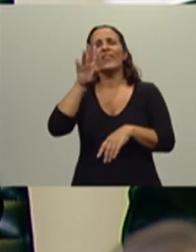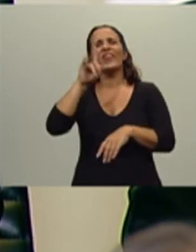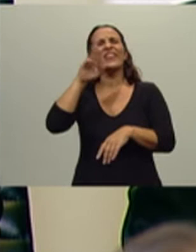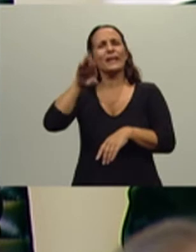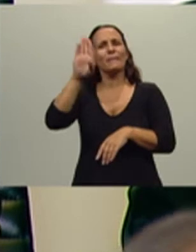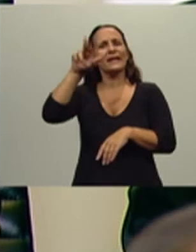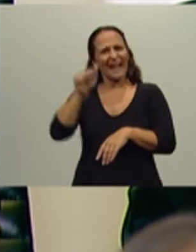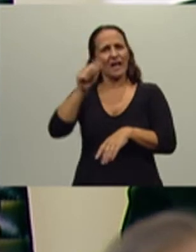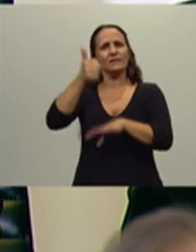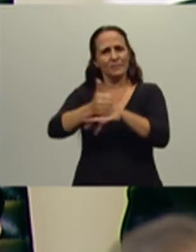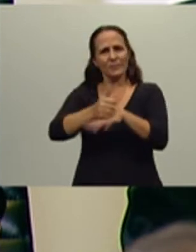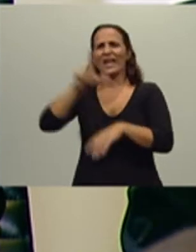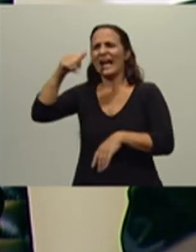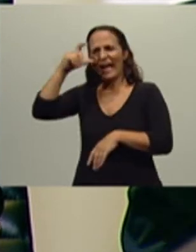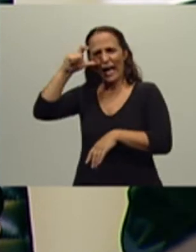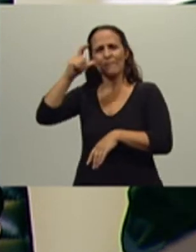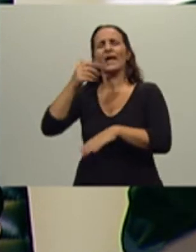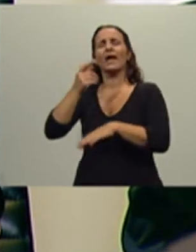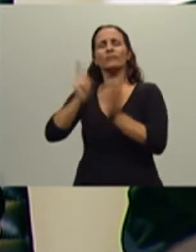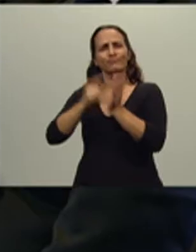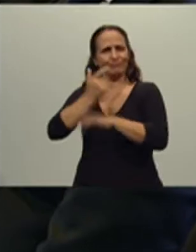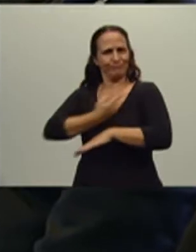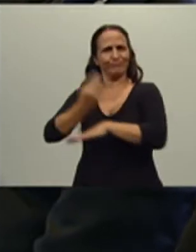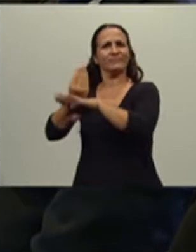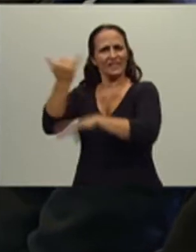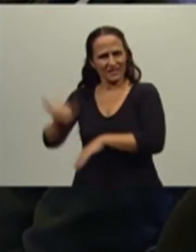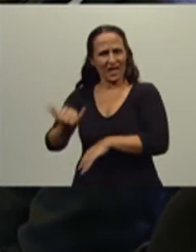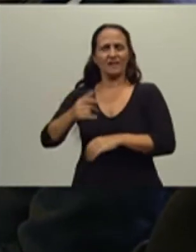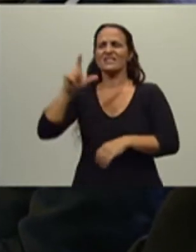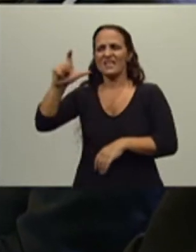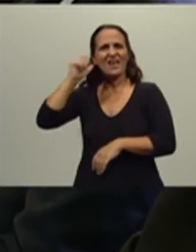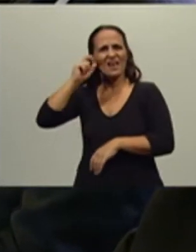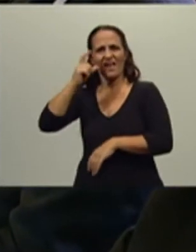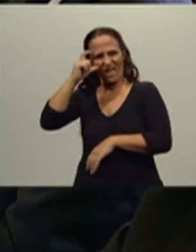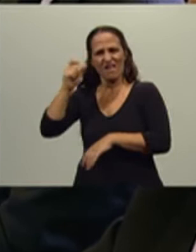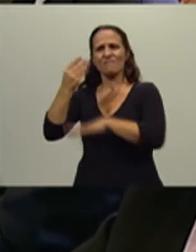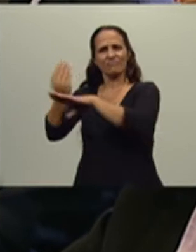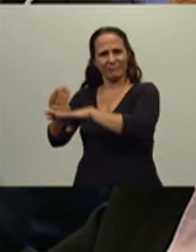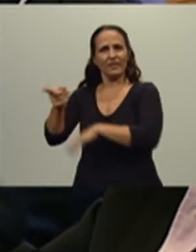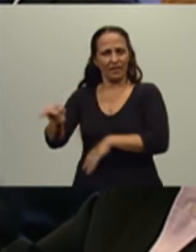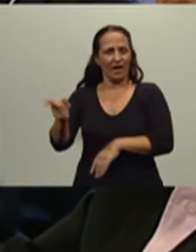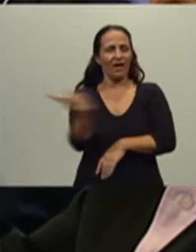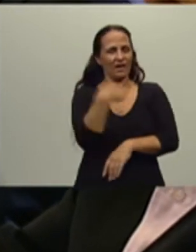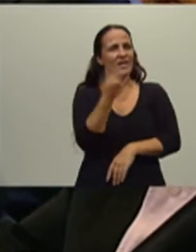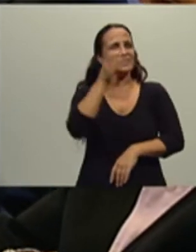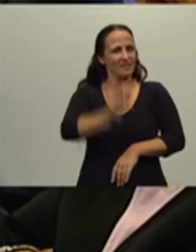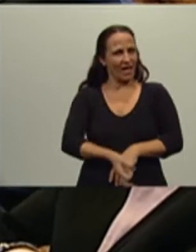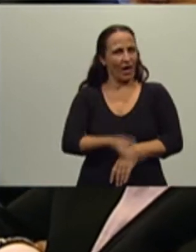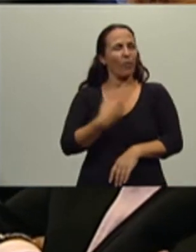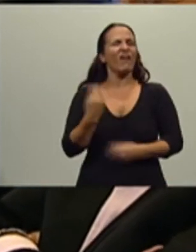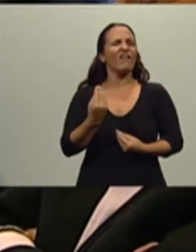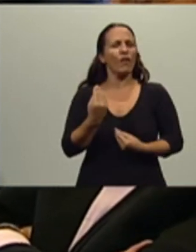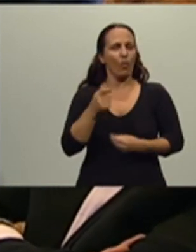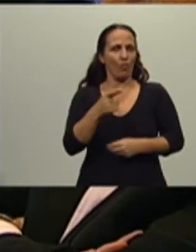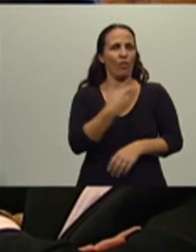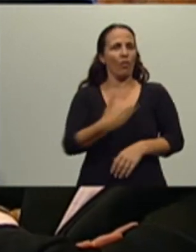nos acompaña el titular de CAME, nos acompaña el titular de la CGE, saben que ha sido sostenida esencialmente por el